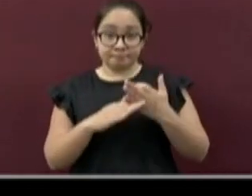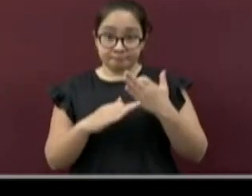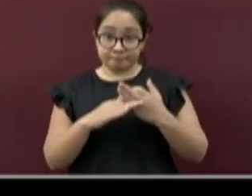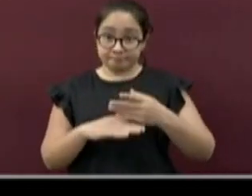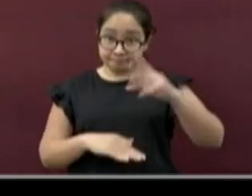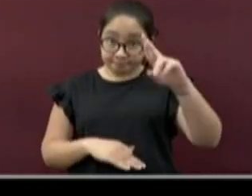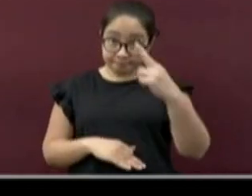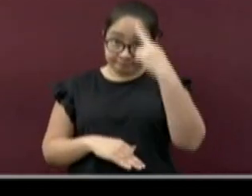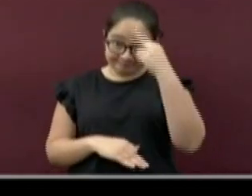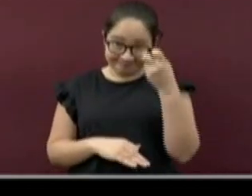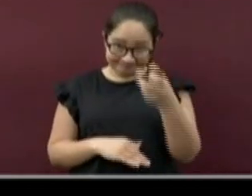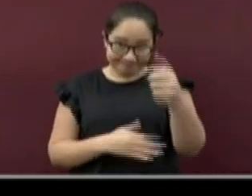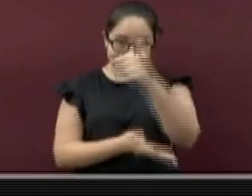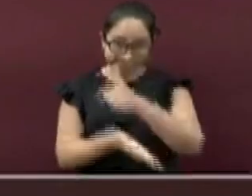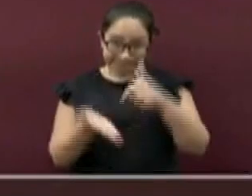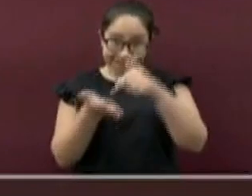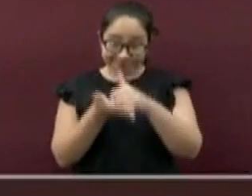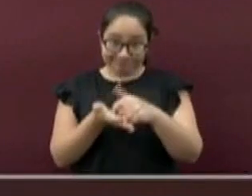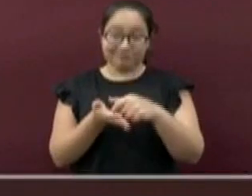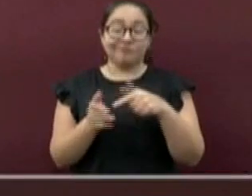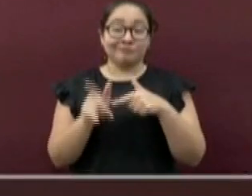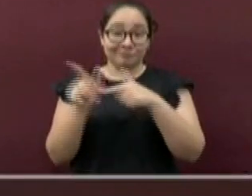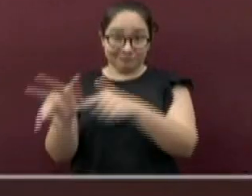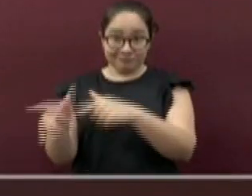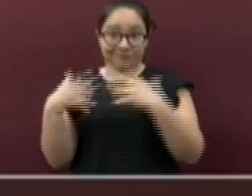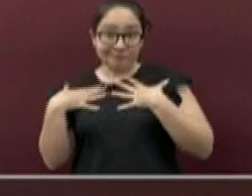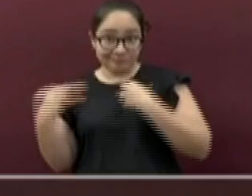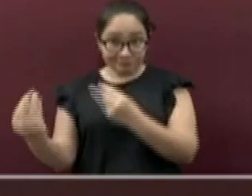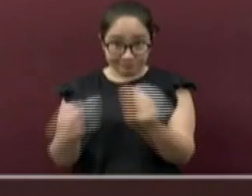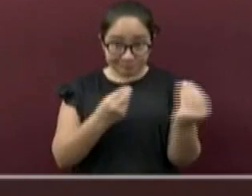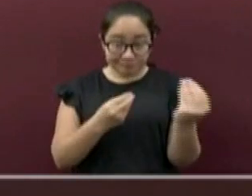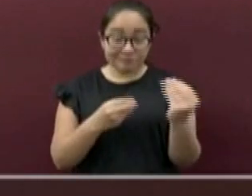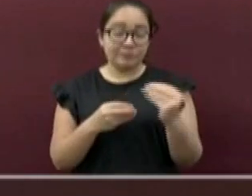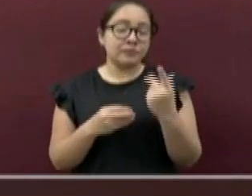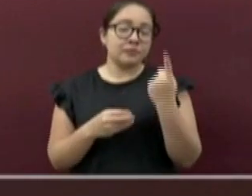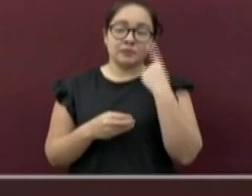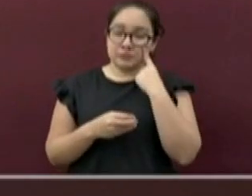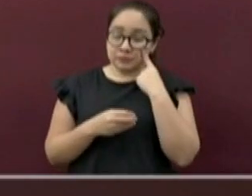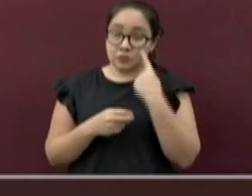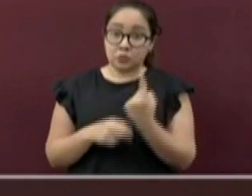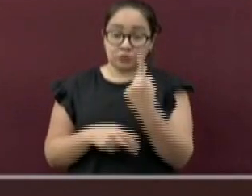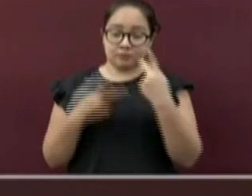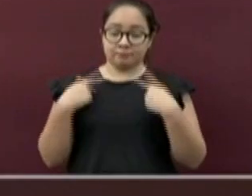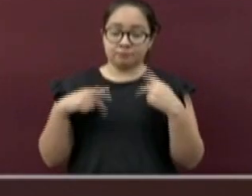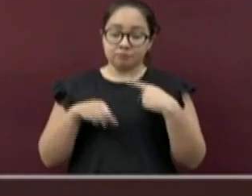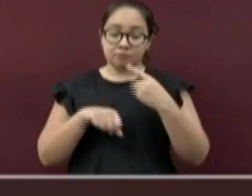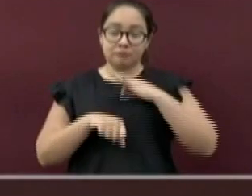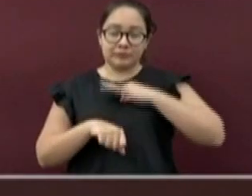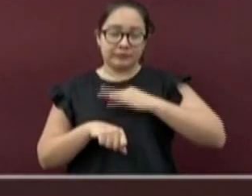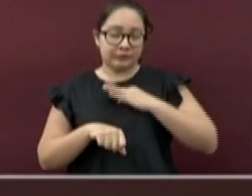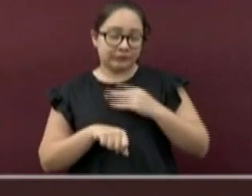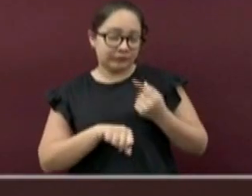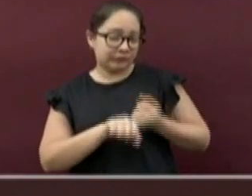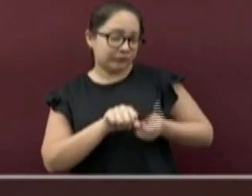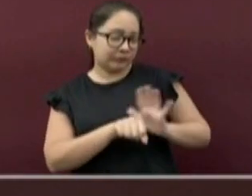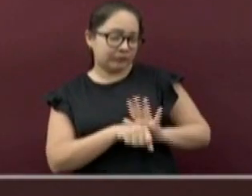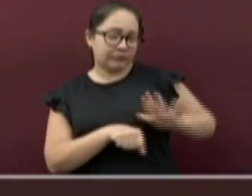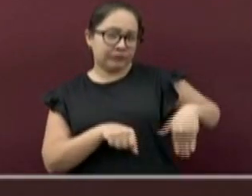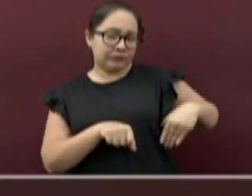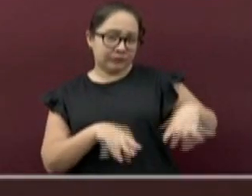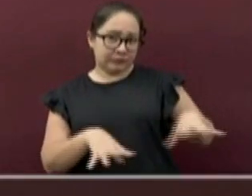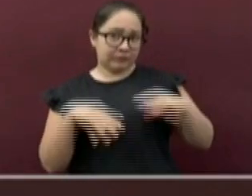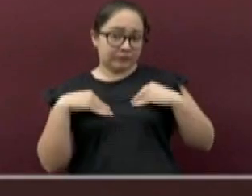hay casos activos, existe transmisión. Y les reitero, un paciente con la infección reciente por SARS-CoV-2 puede